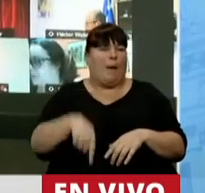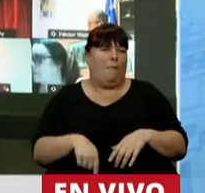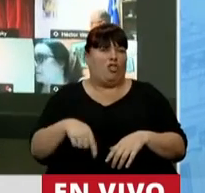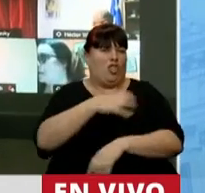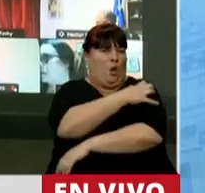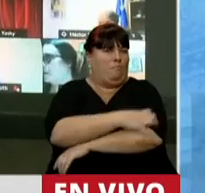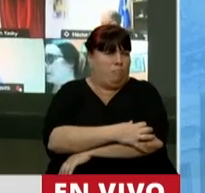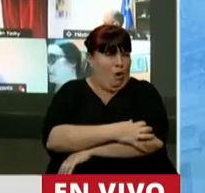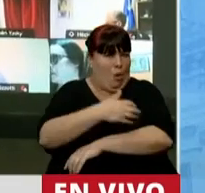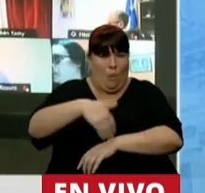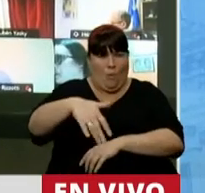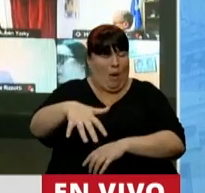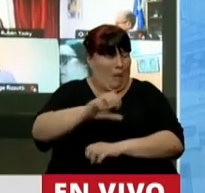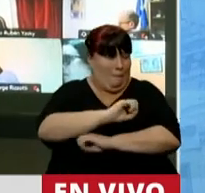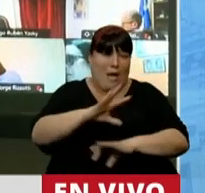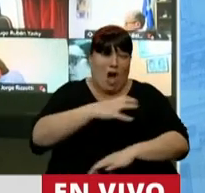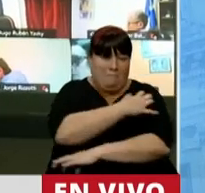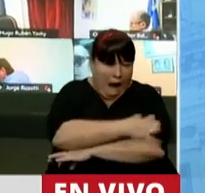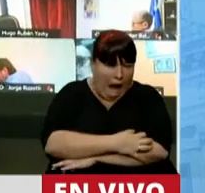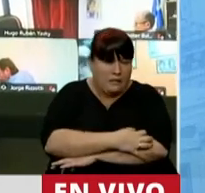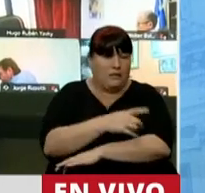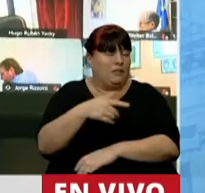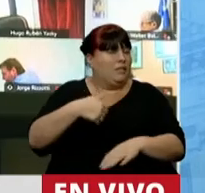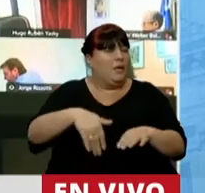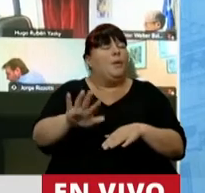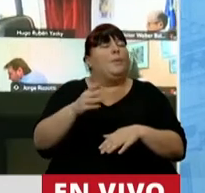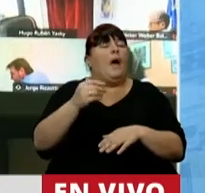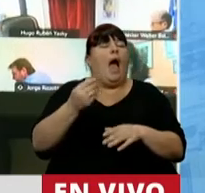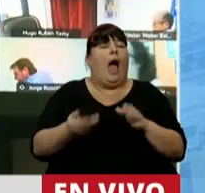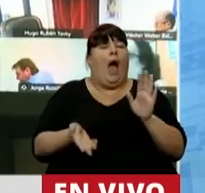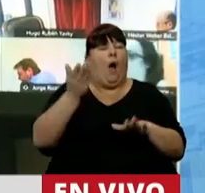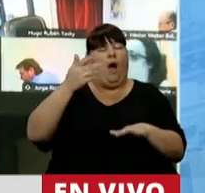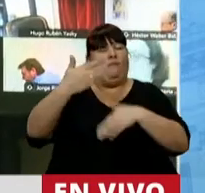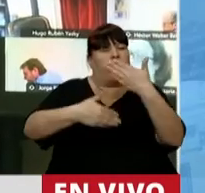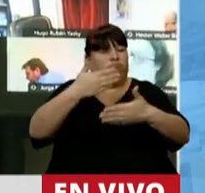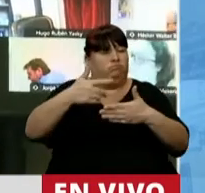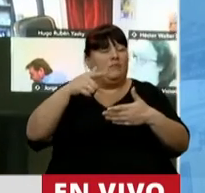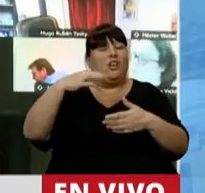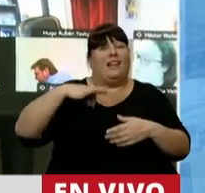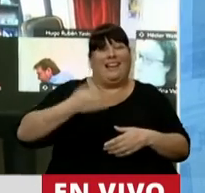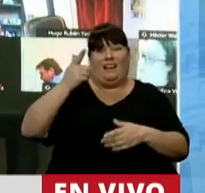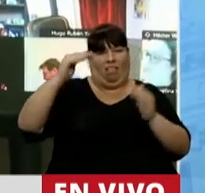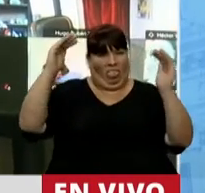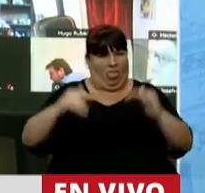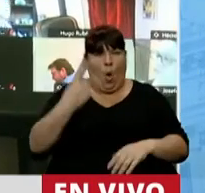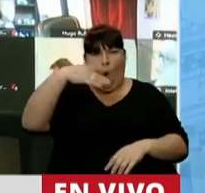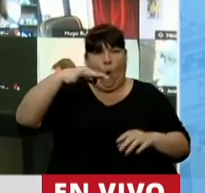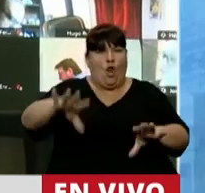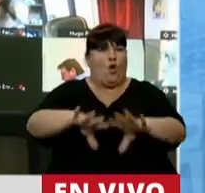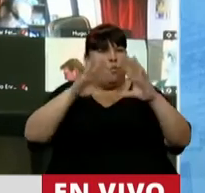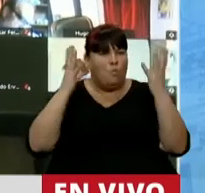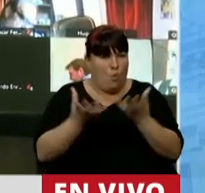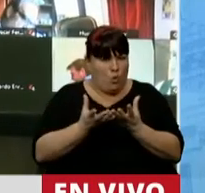de pobres en proceso decadente que augura una movilidad social descendente, única en toda la tierra.